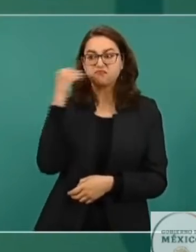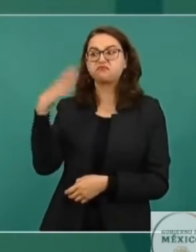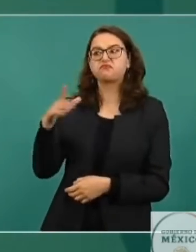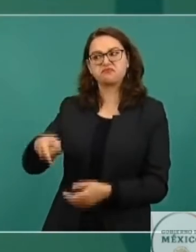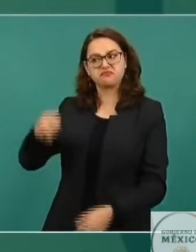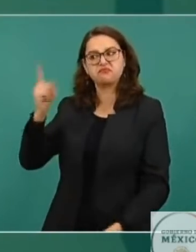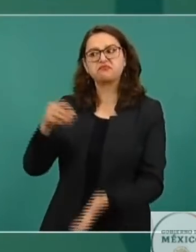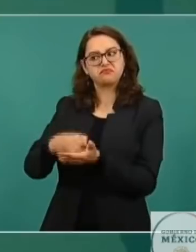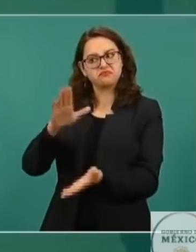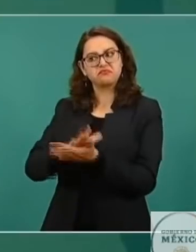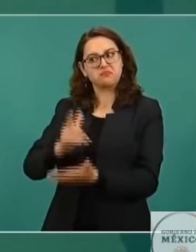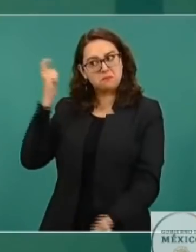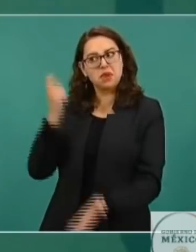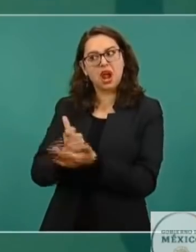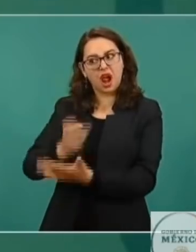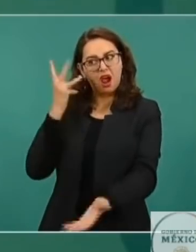¿Quién le aconsejó ese consejo?